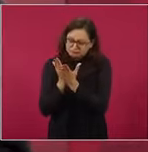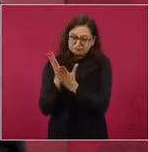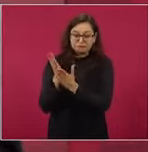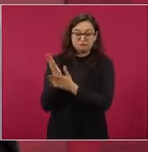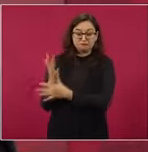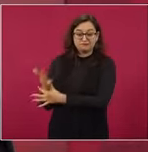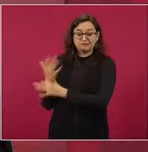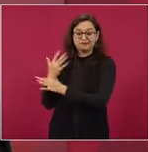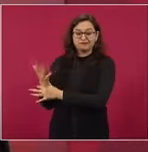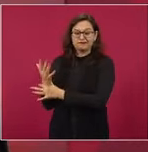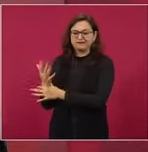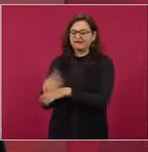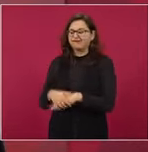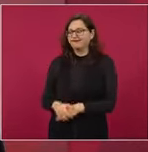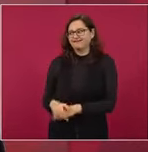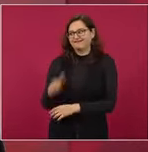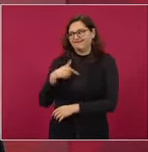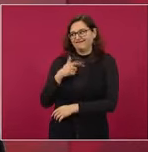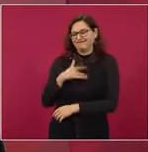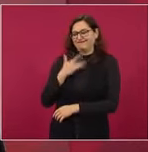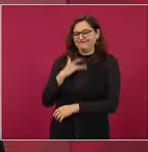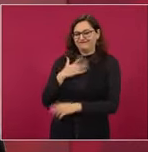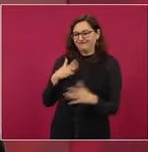pues no me dan mucha confianza